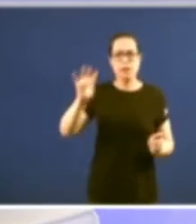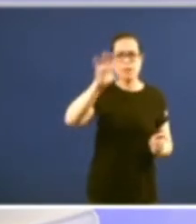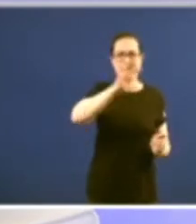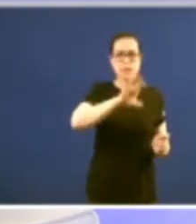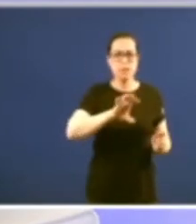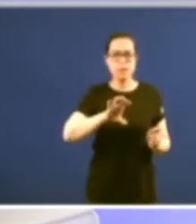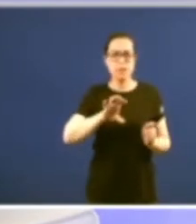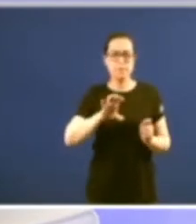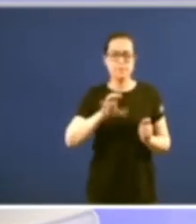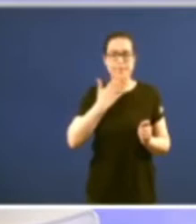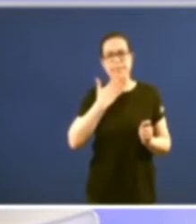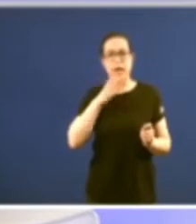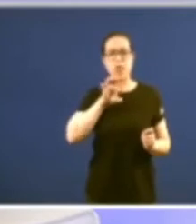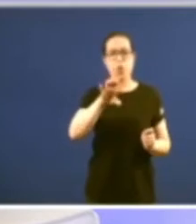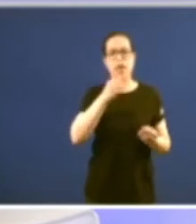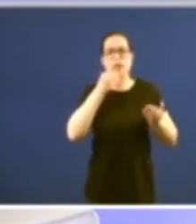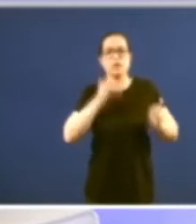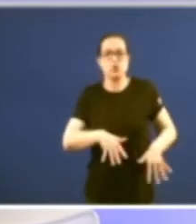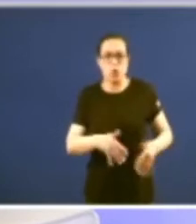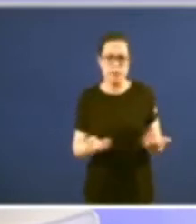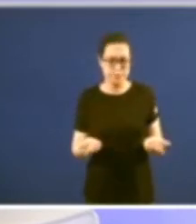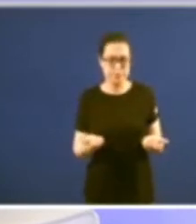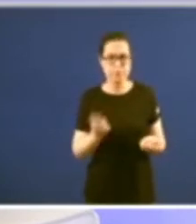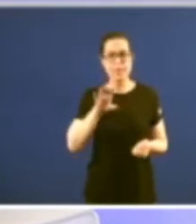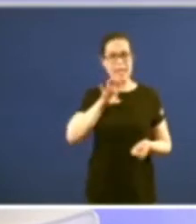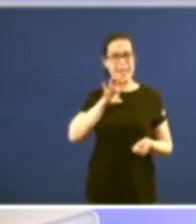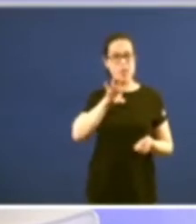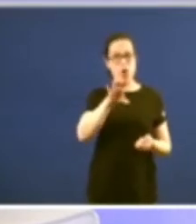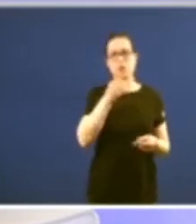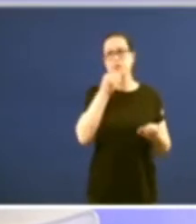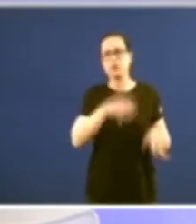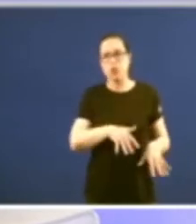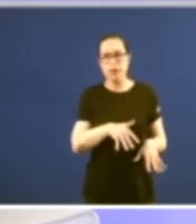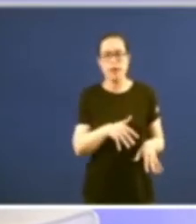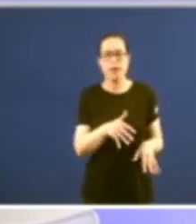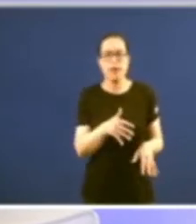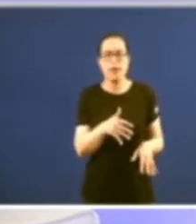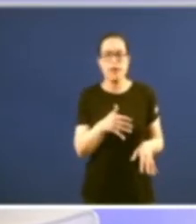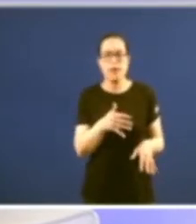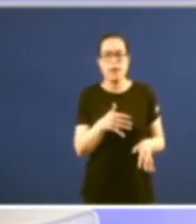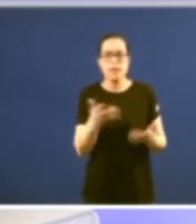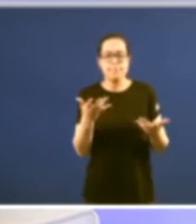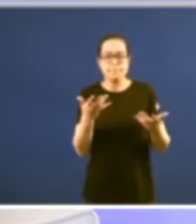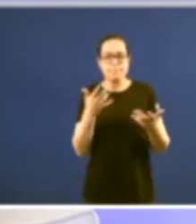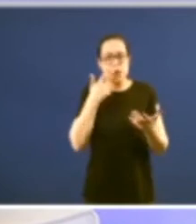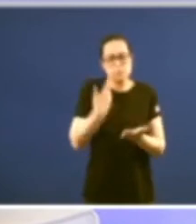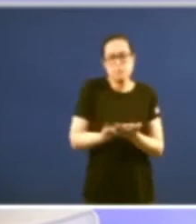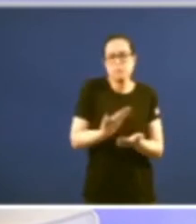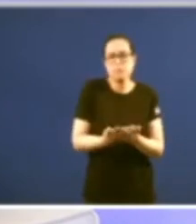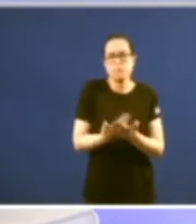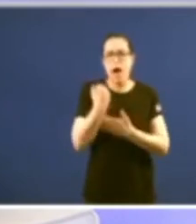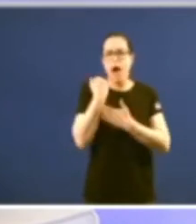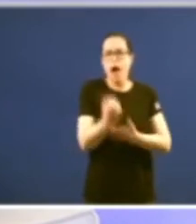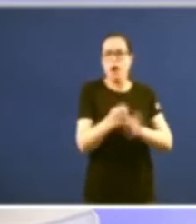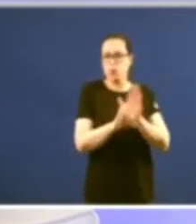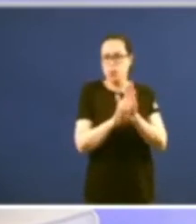nacionalidades históricas per fin seguimos con esta causa das nacionalidades históricas que dá xogo pero isto non ten ninguna base constitucional como é